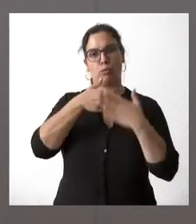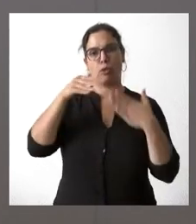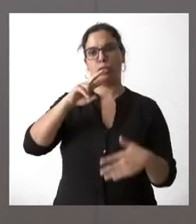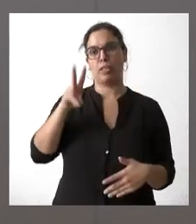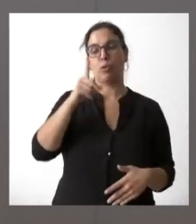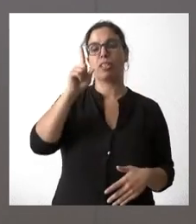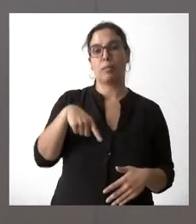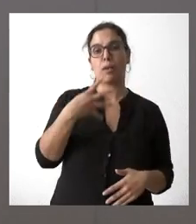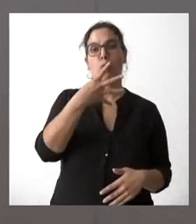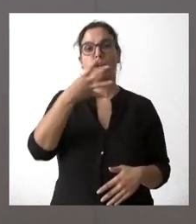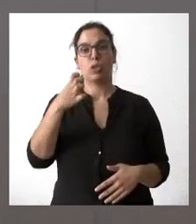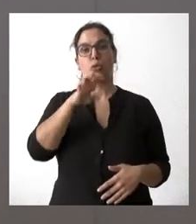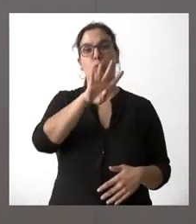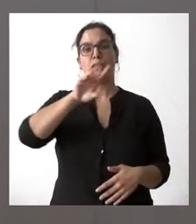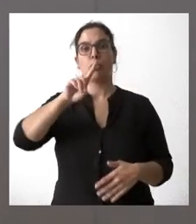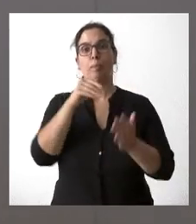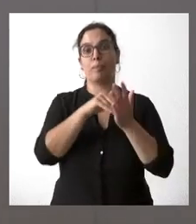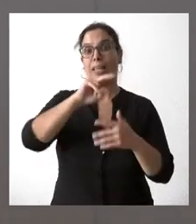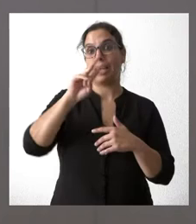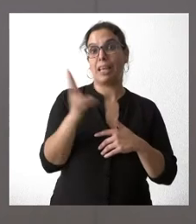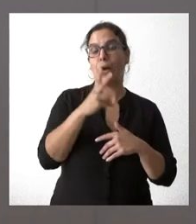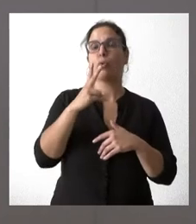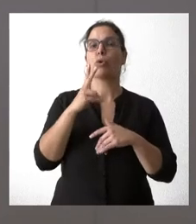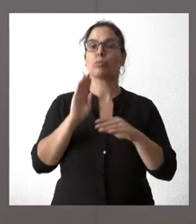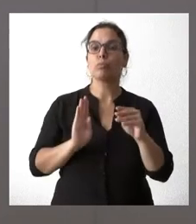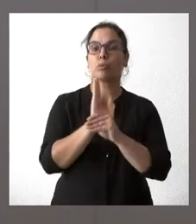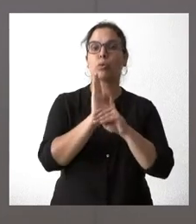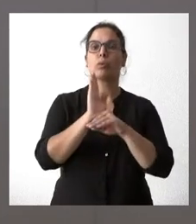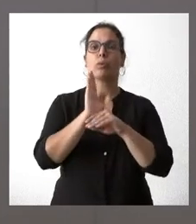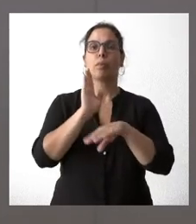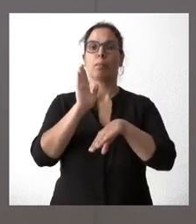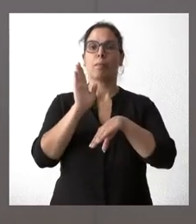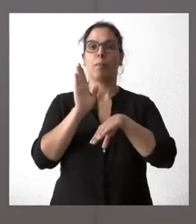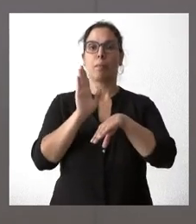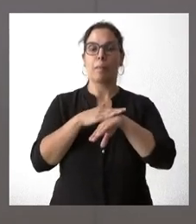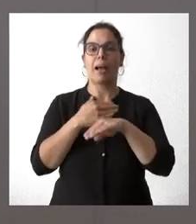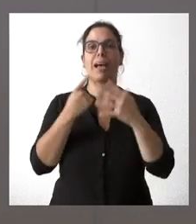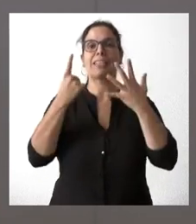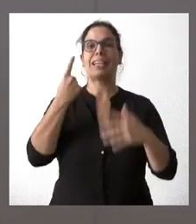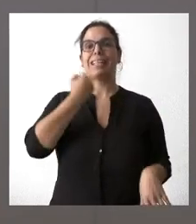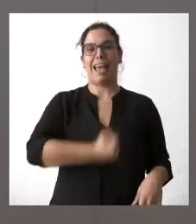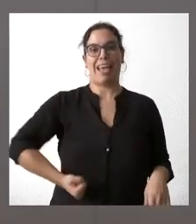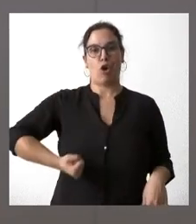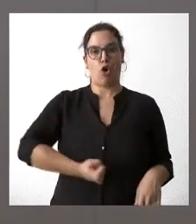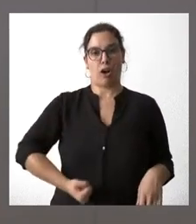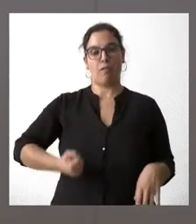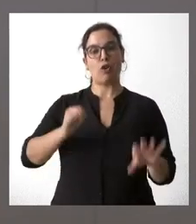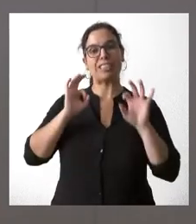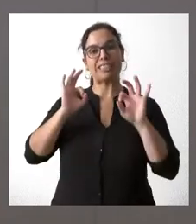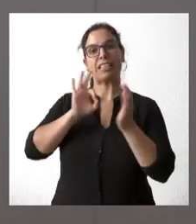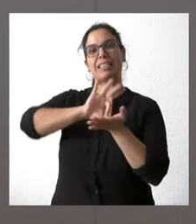otros 441.000 euros se dedicarán a seis ecógrafos, en este caso para los servicios